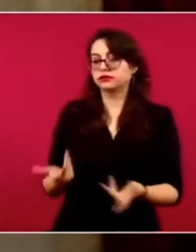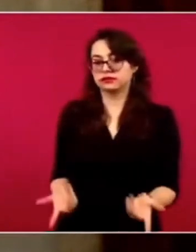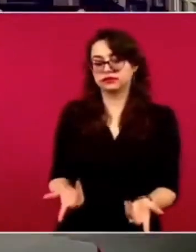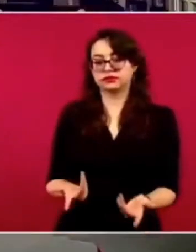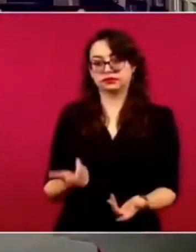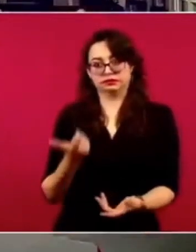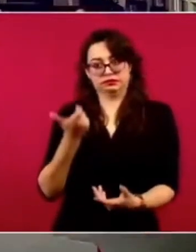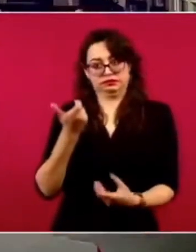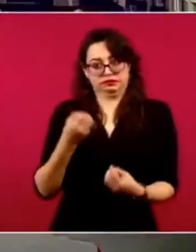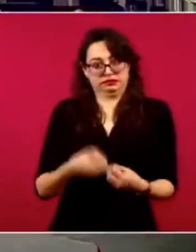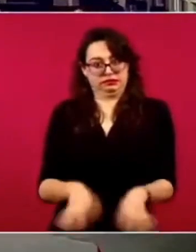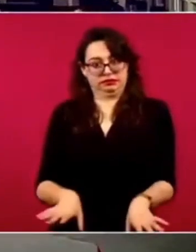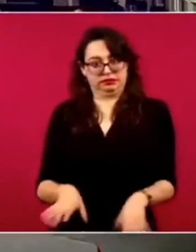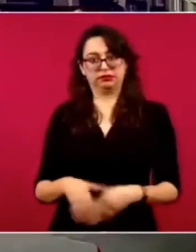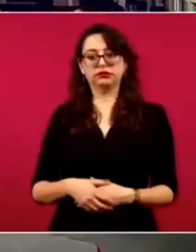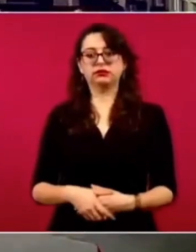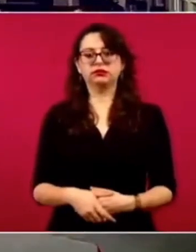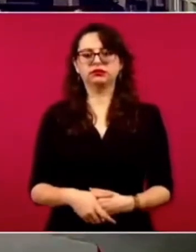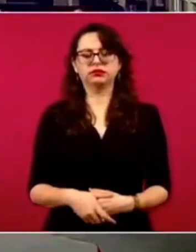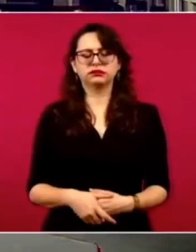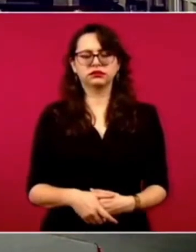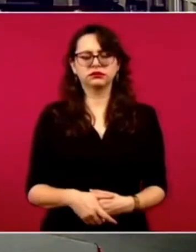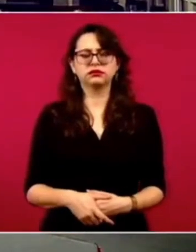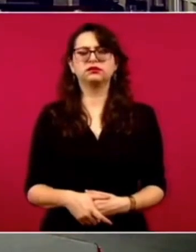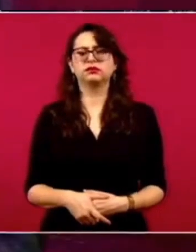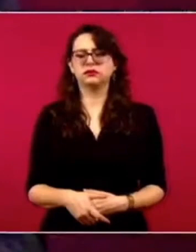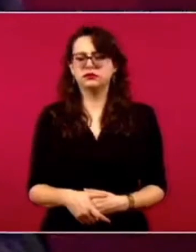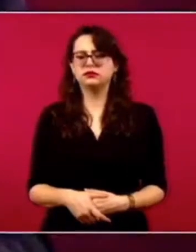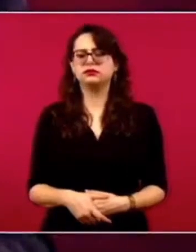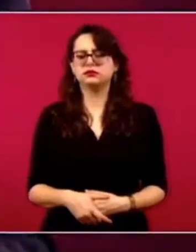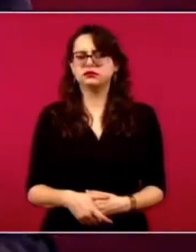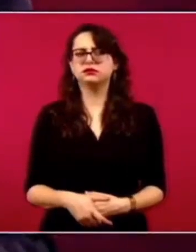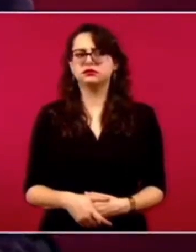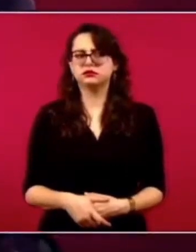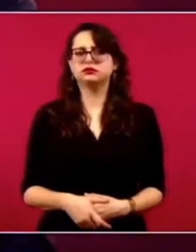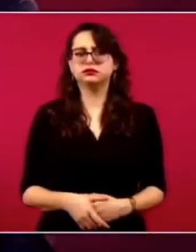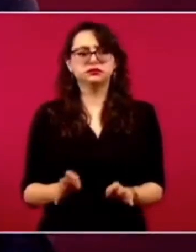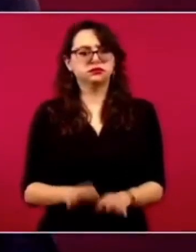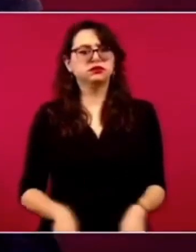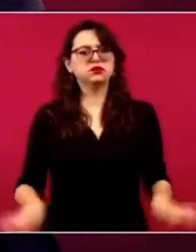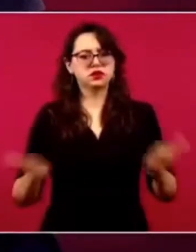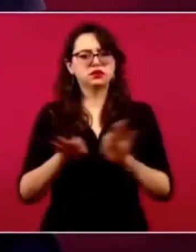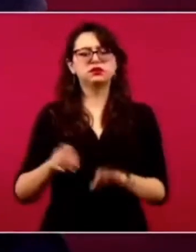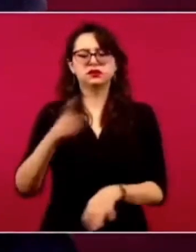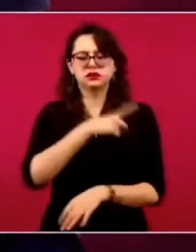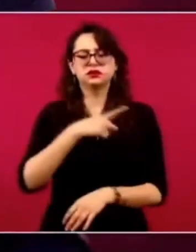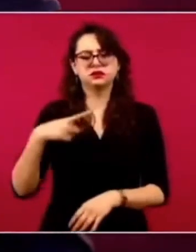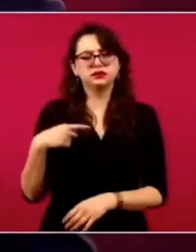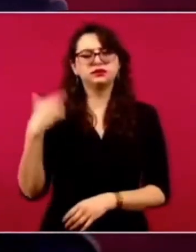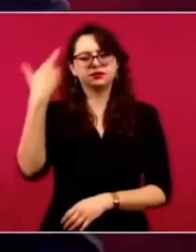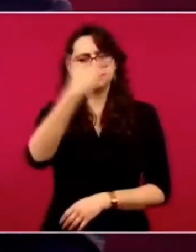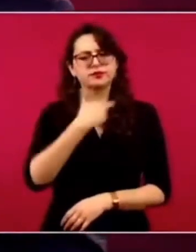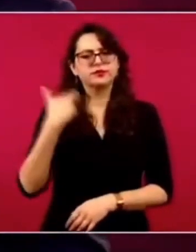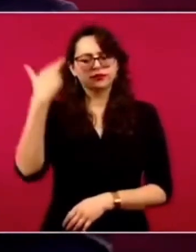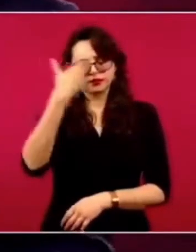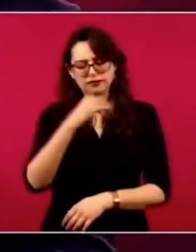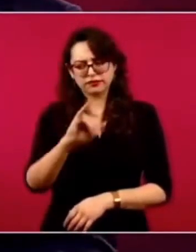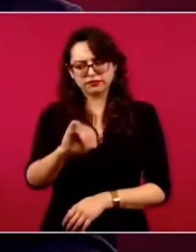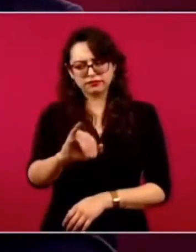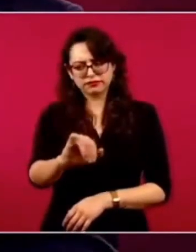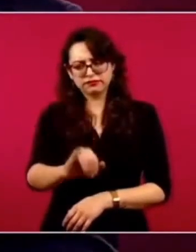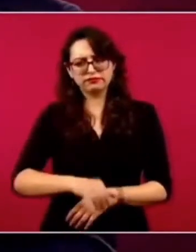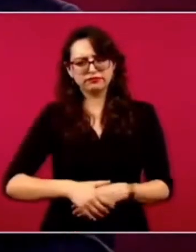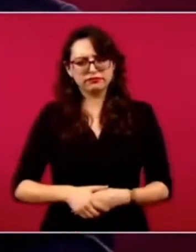públicos. Pues sí, sería importante hacer una revisión porque eso hizo mucho daño,